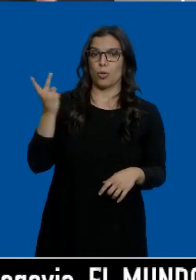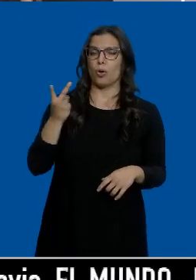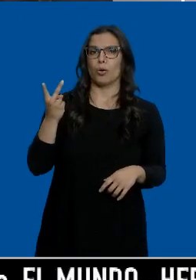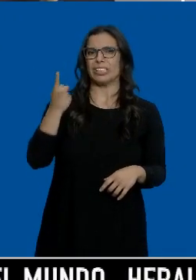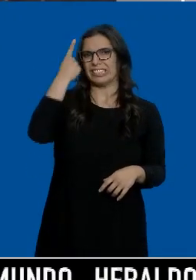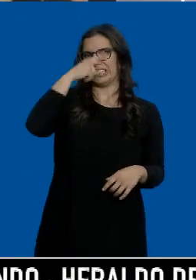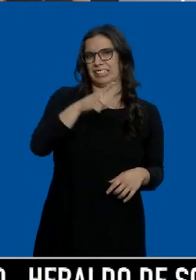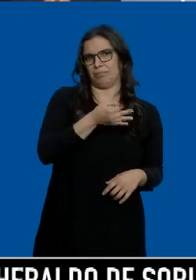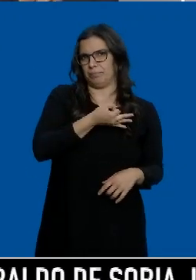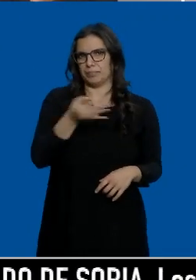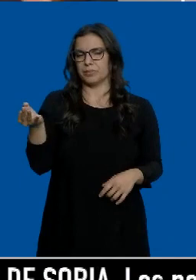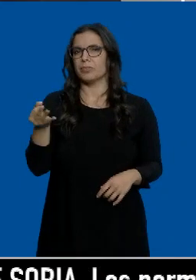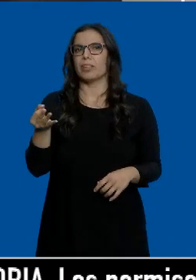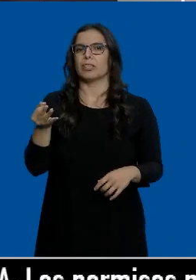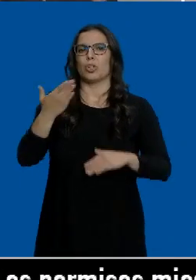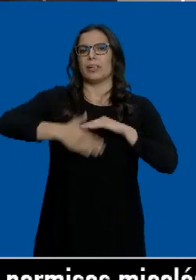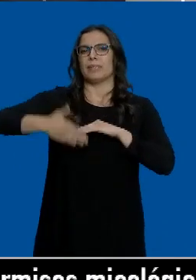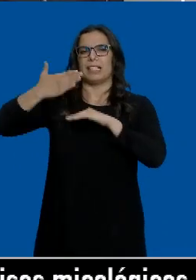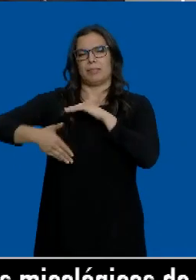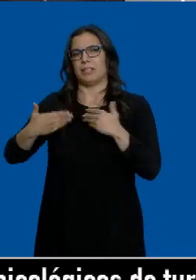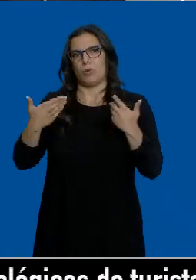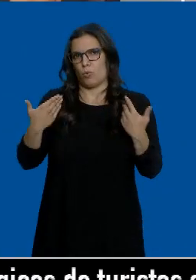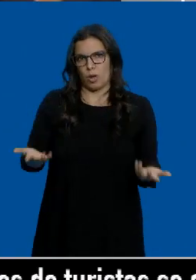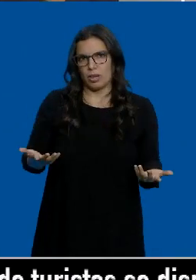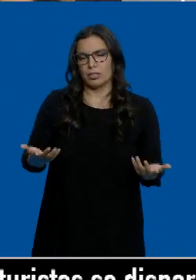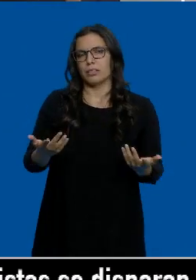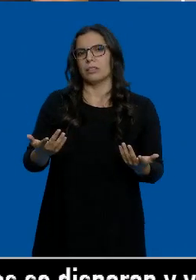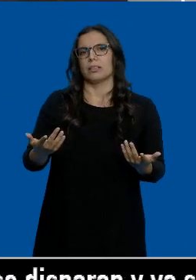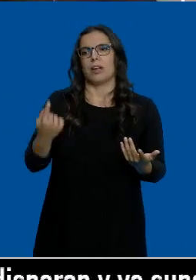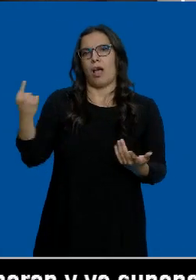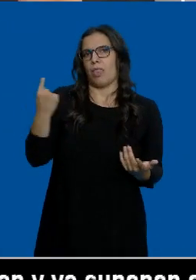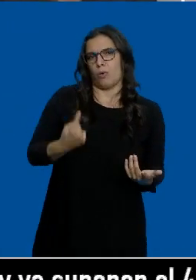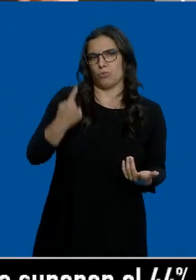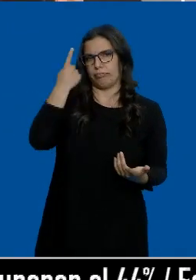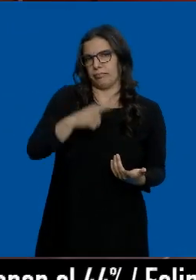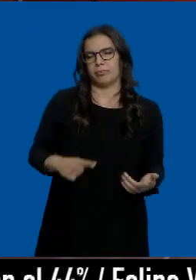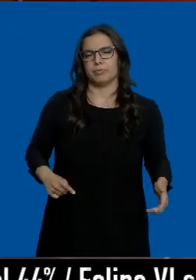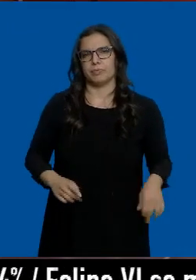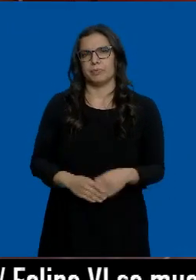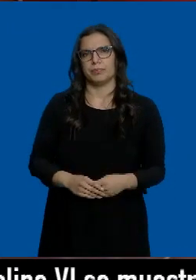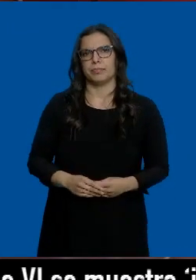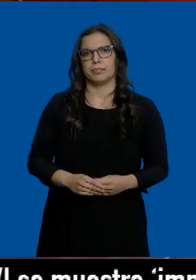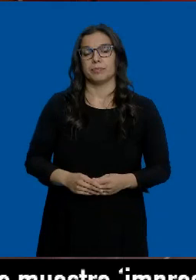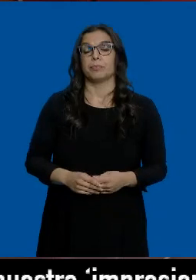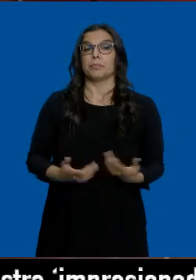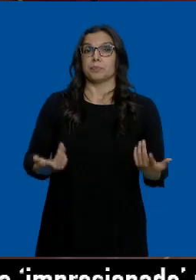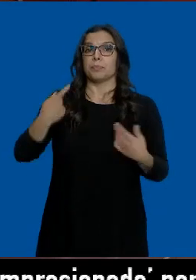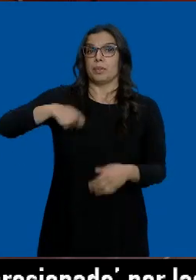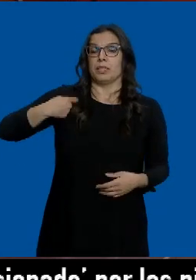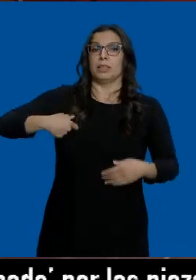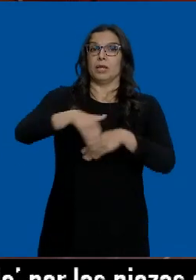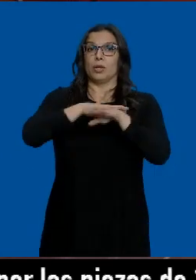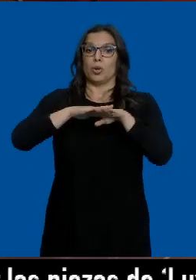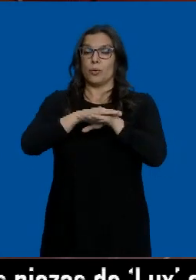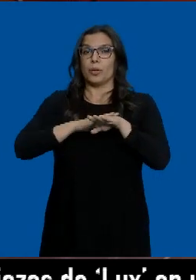perfectamente conscientes de cuáles son las limitaciones y cuáles son los límites de cada uno. Por cierto, que el presidente del